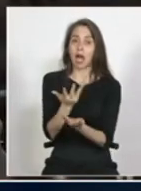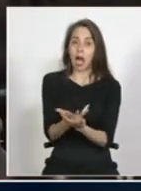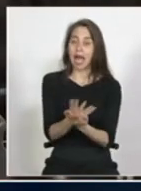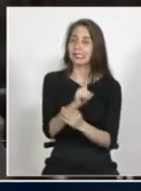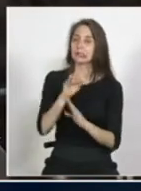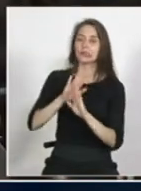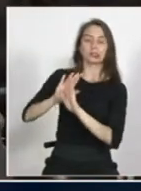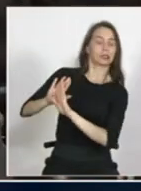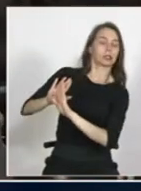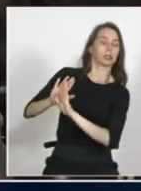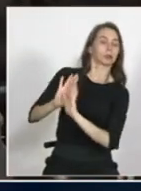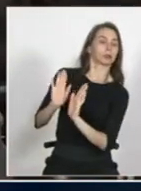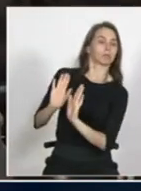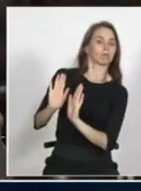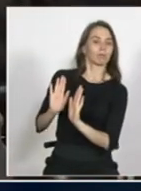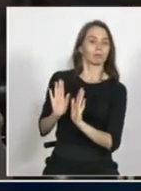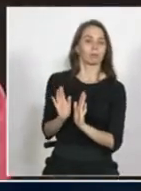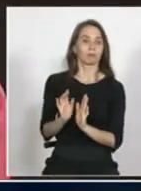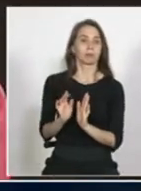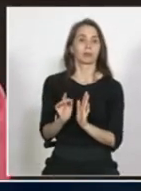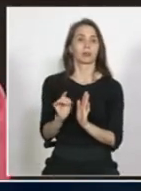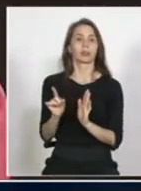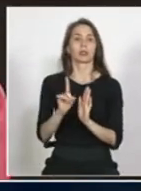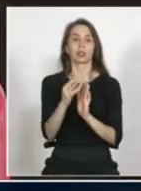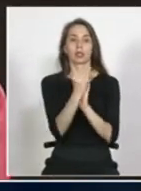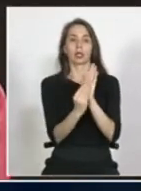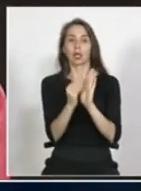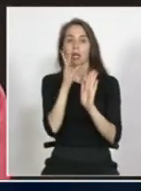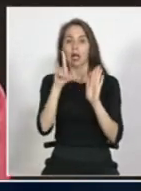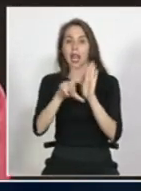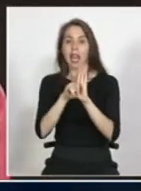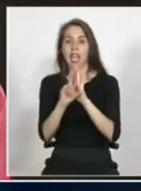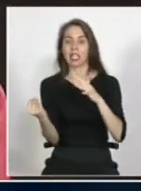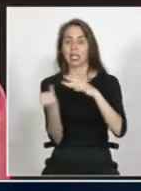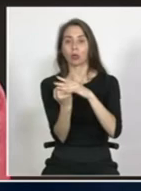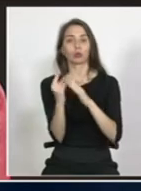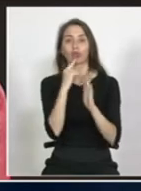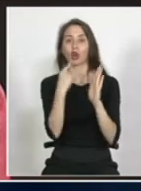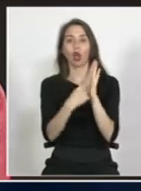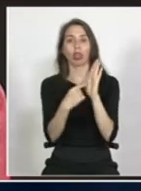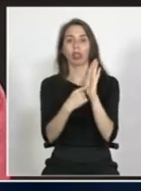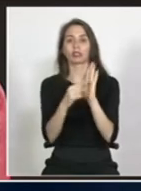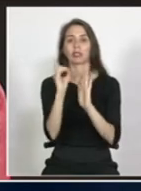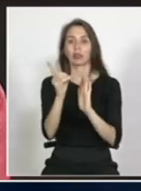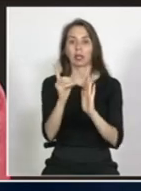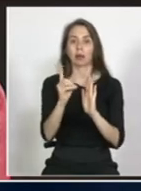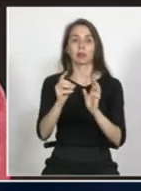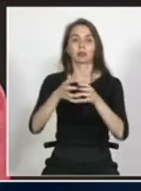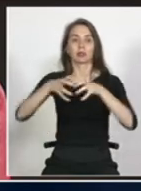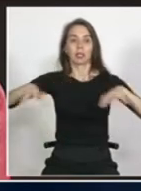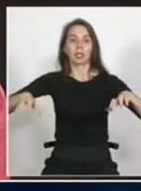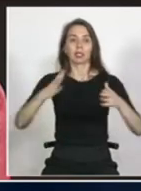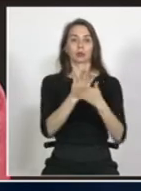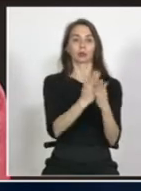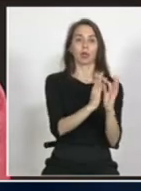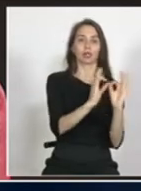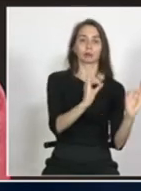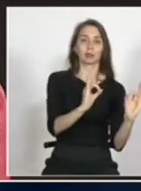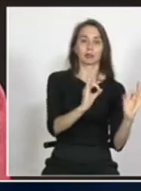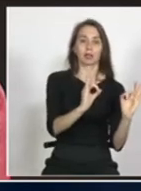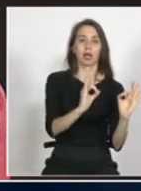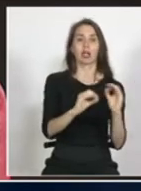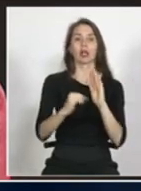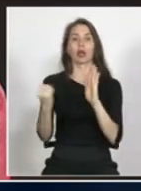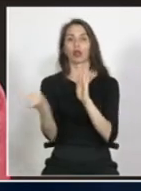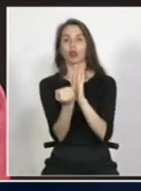resistencia no quedó de hecho incluida de manera explícita la ley de discusión sigue habiendo este sistema segregado de educación especial aún cuanto atenta con el